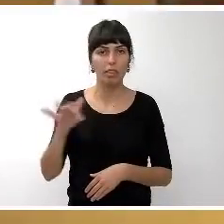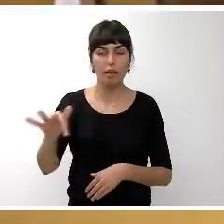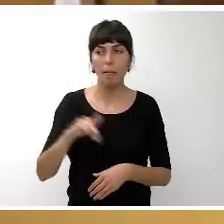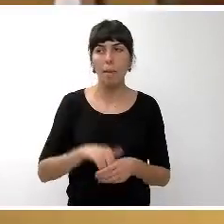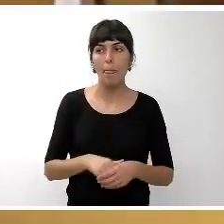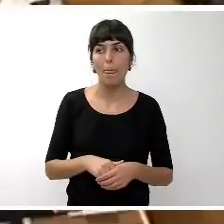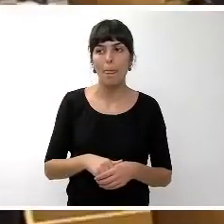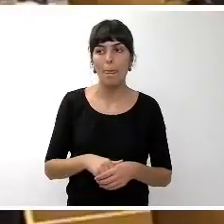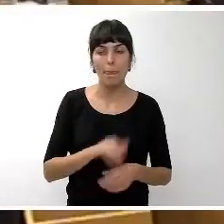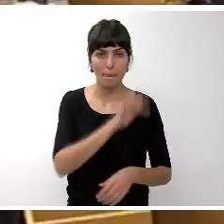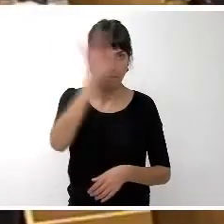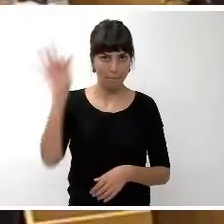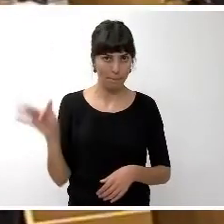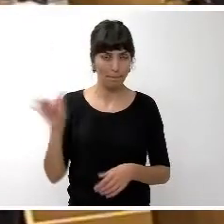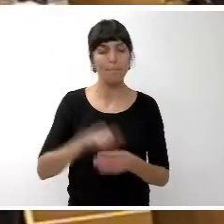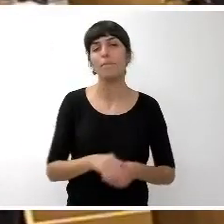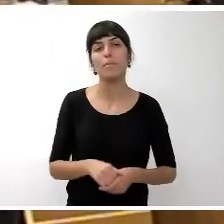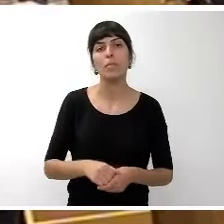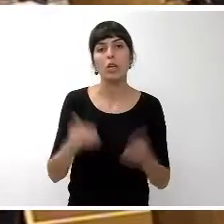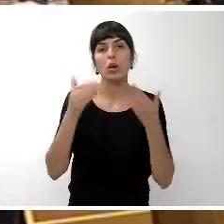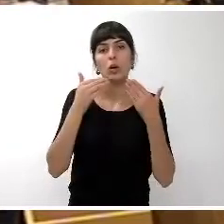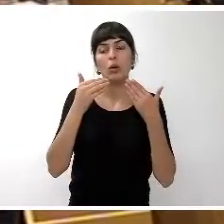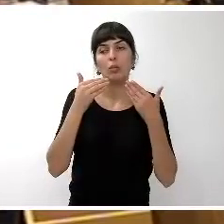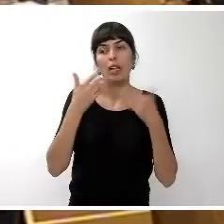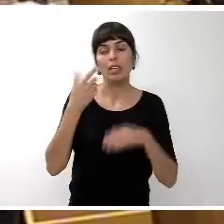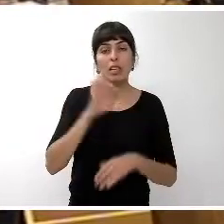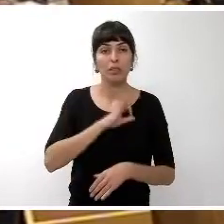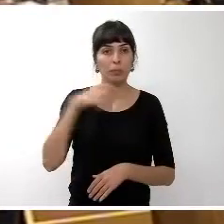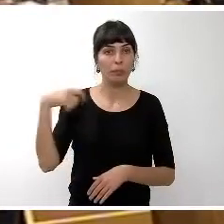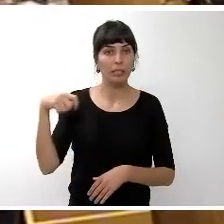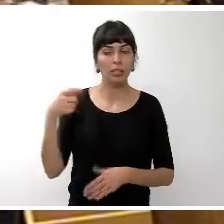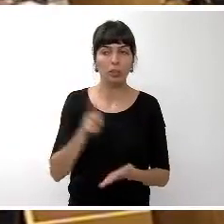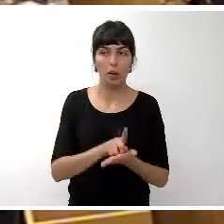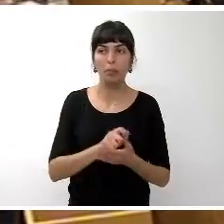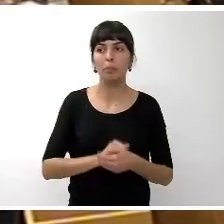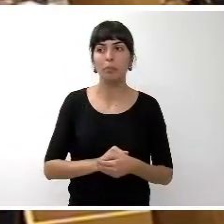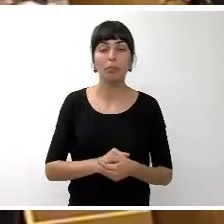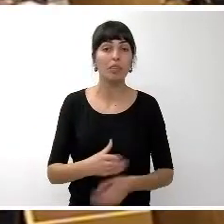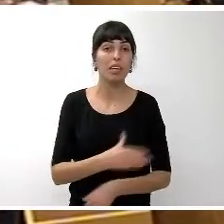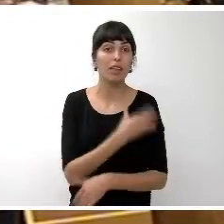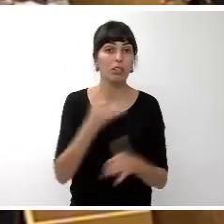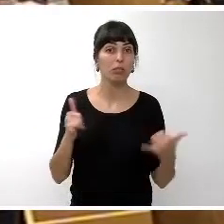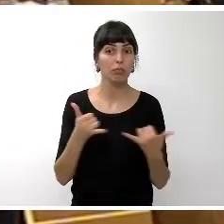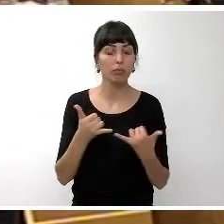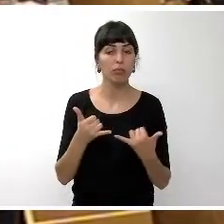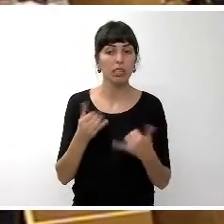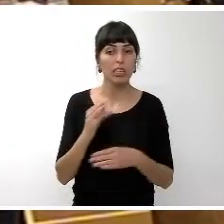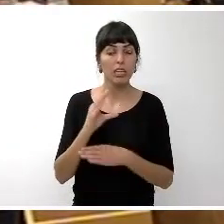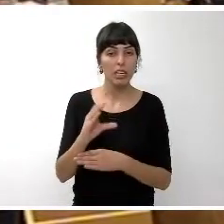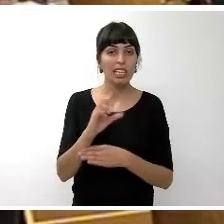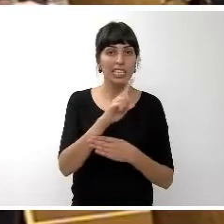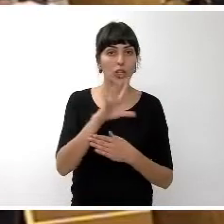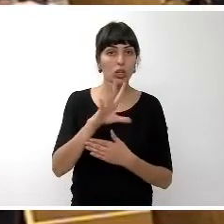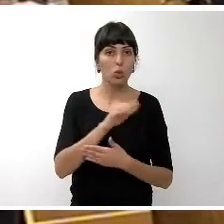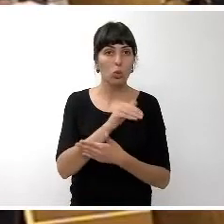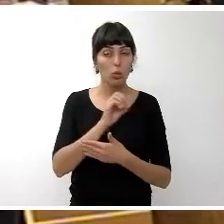muchas gracias señor presidente nuevamente el cabildo destinará 150 millones al presupuesto de